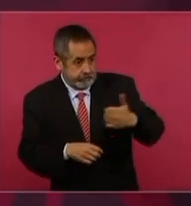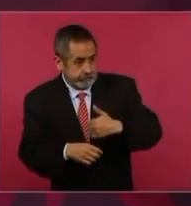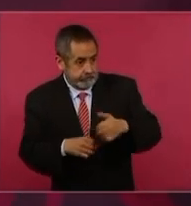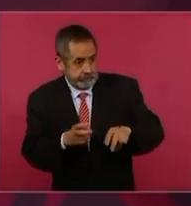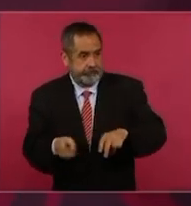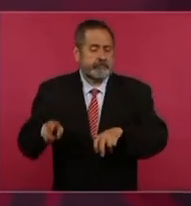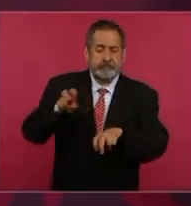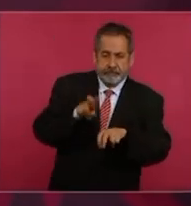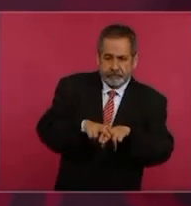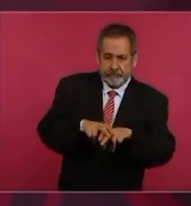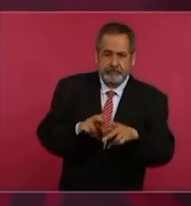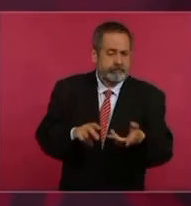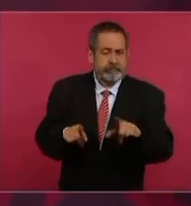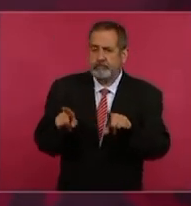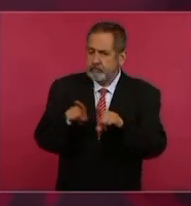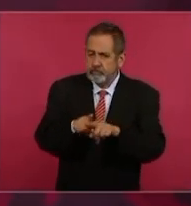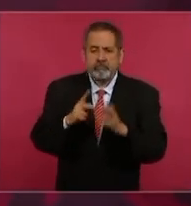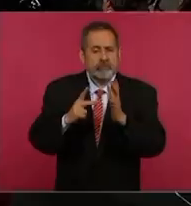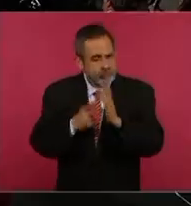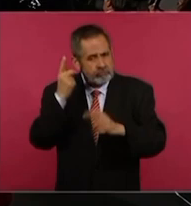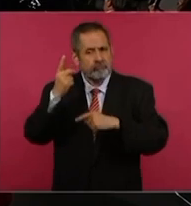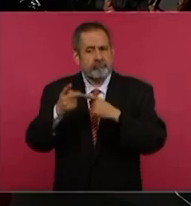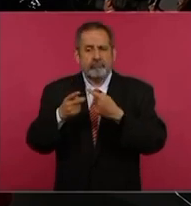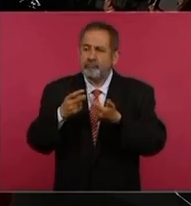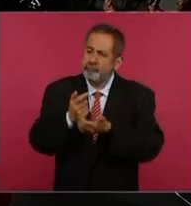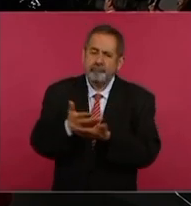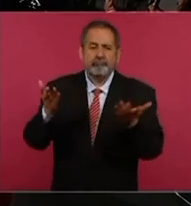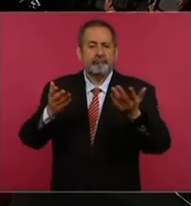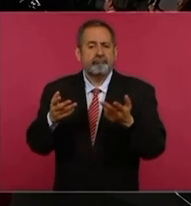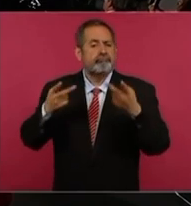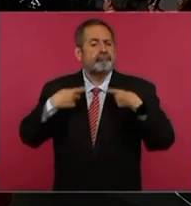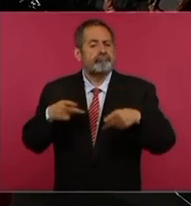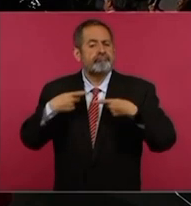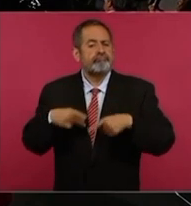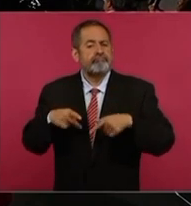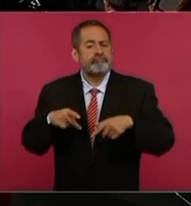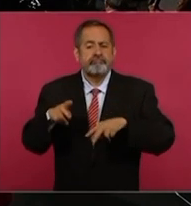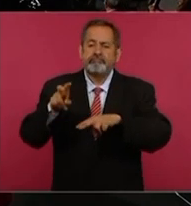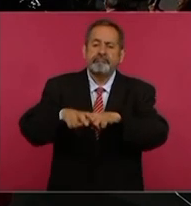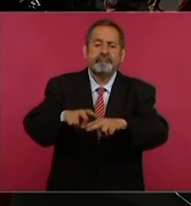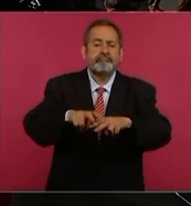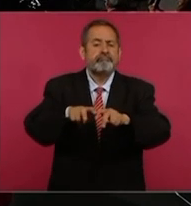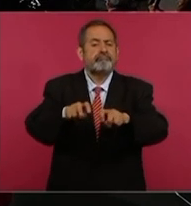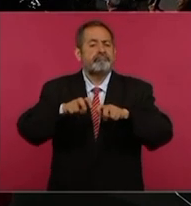el servicio de trenes a México.